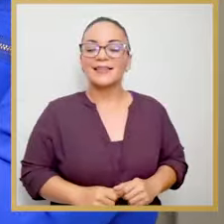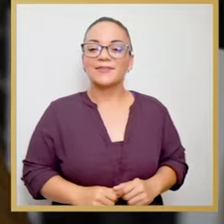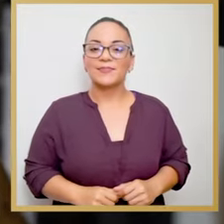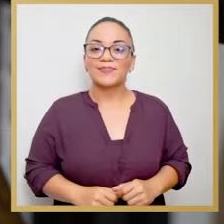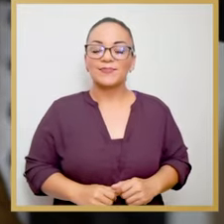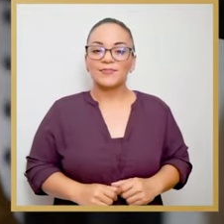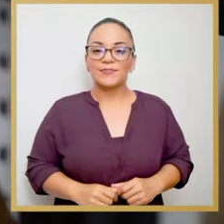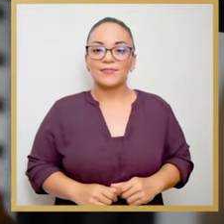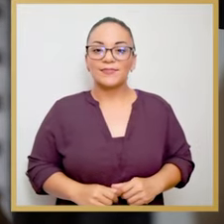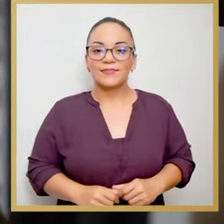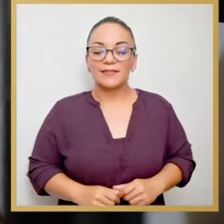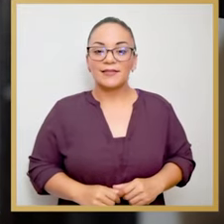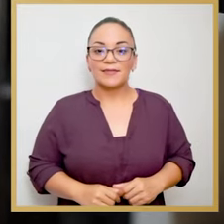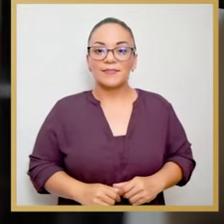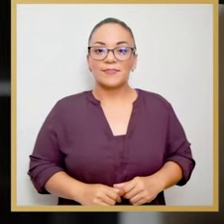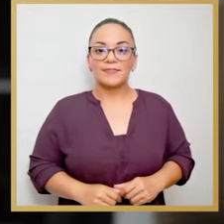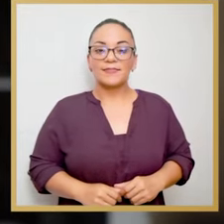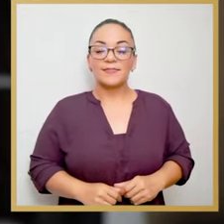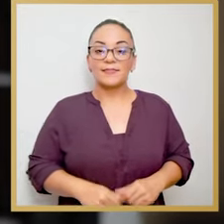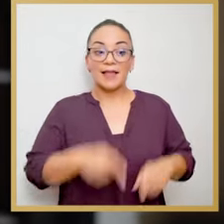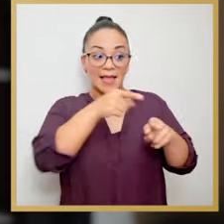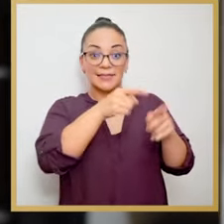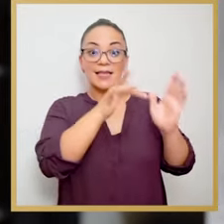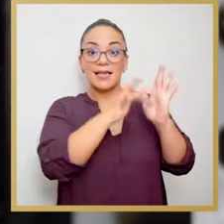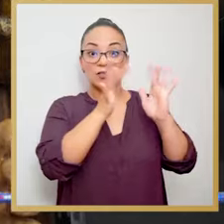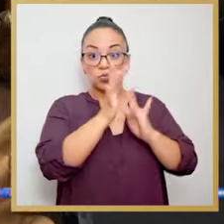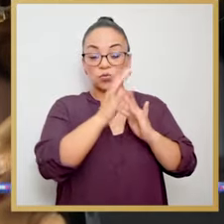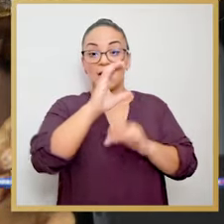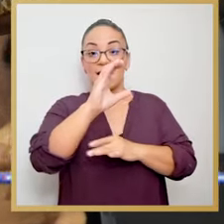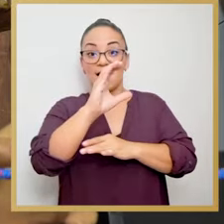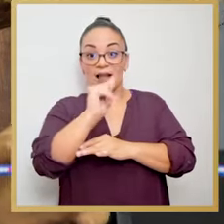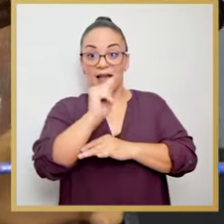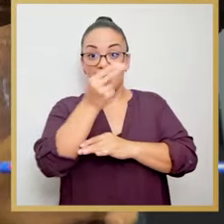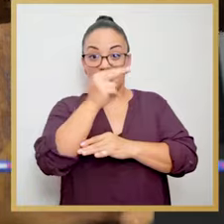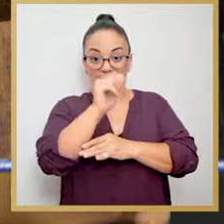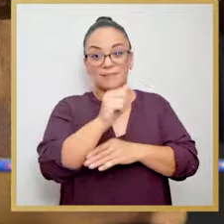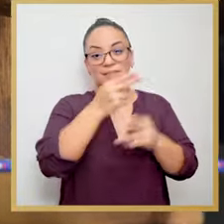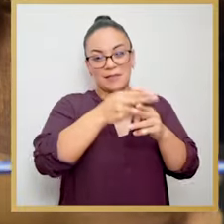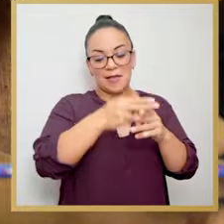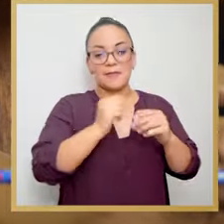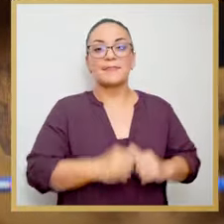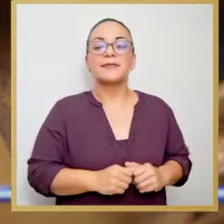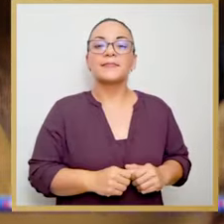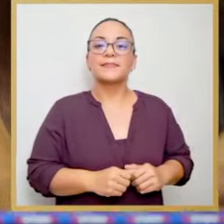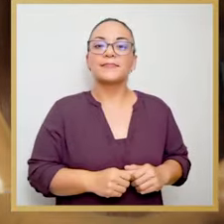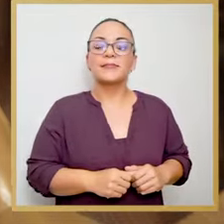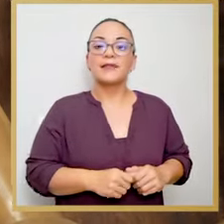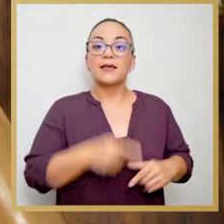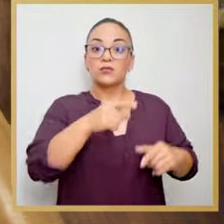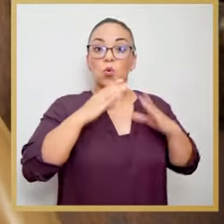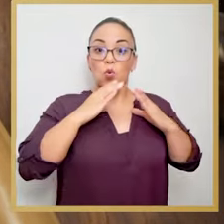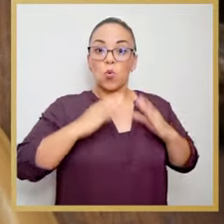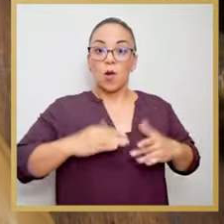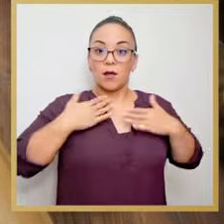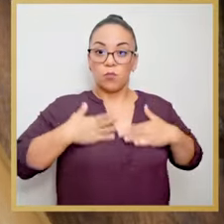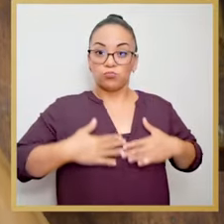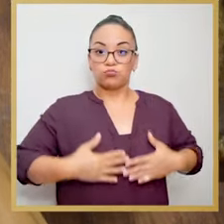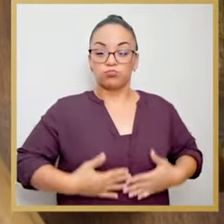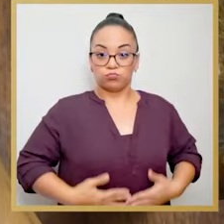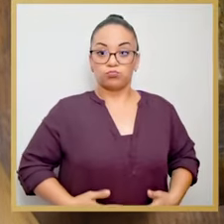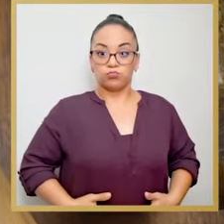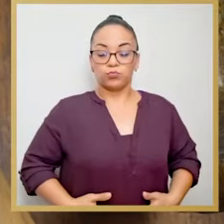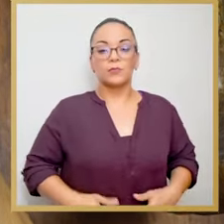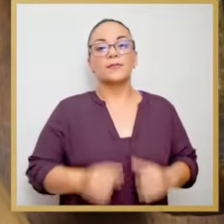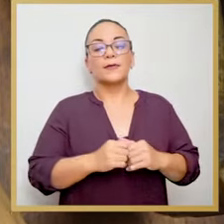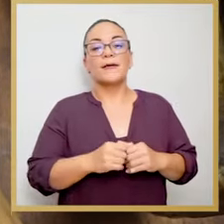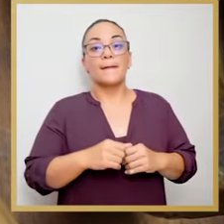por ejemplo, este Jesús de la caña o estas, están cuerpo completo tallado,